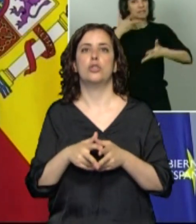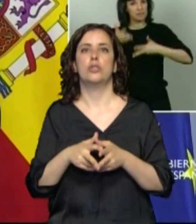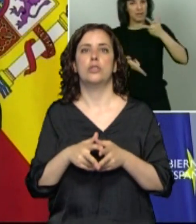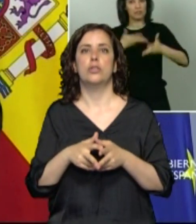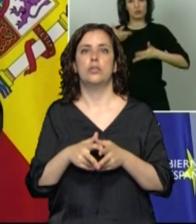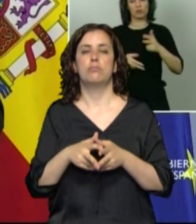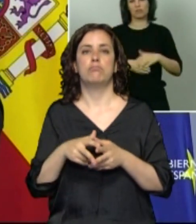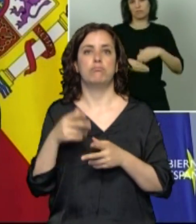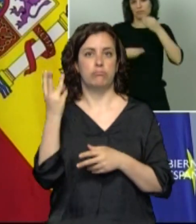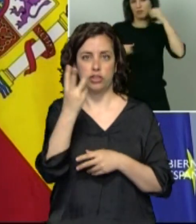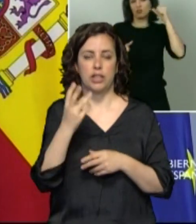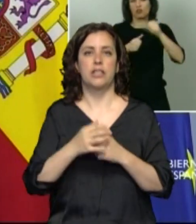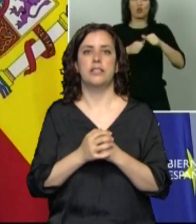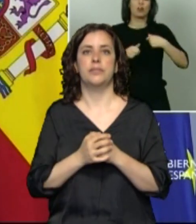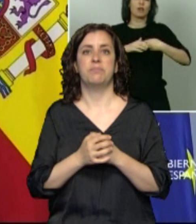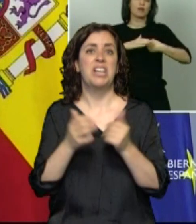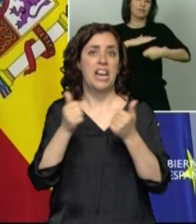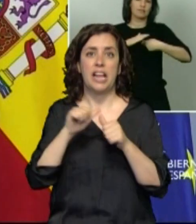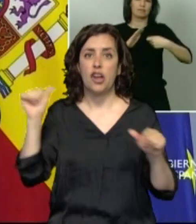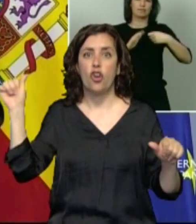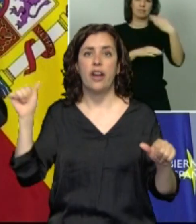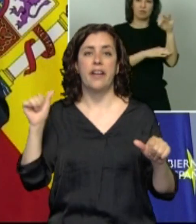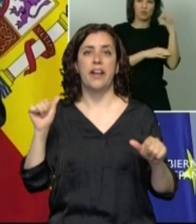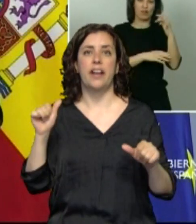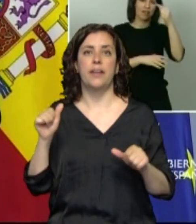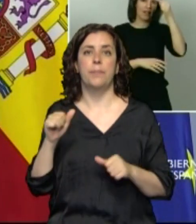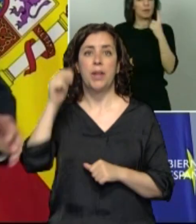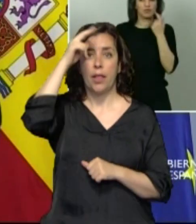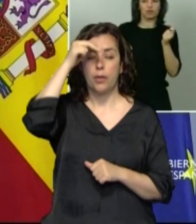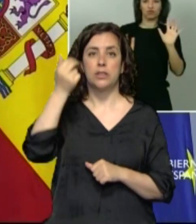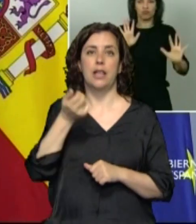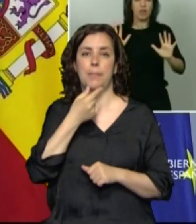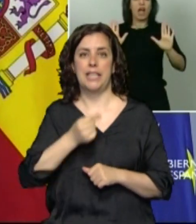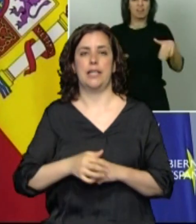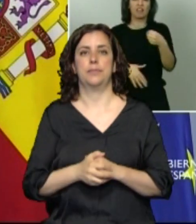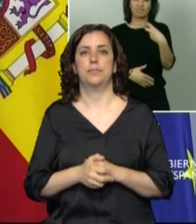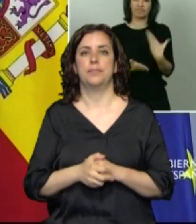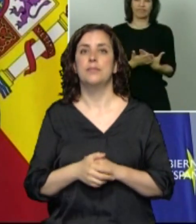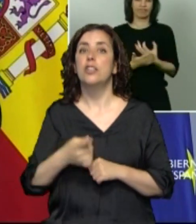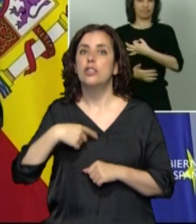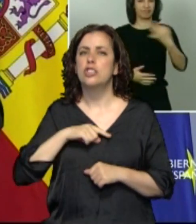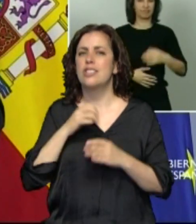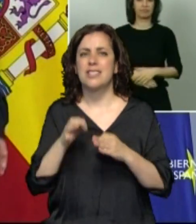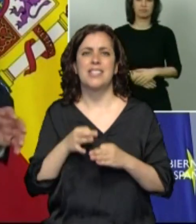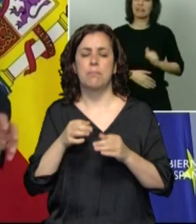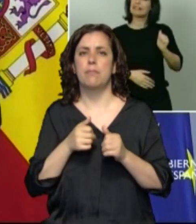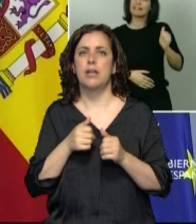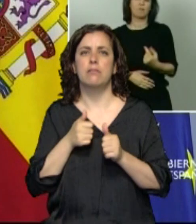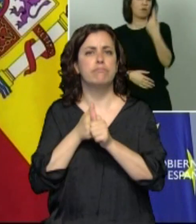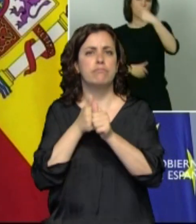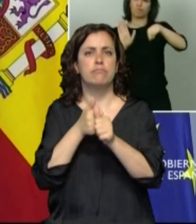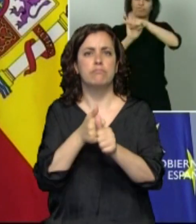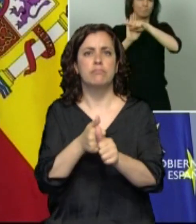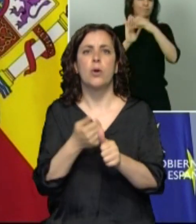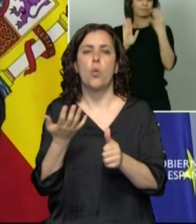Guipúzcoa, Vizcaya y Álava, La Rioja y las ciudades autónomas de Ceuta y Medilla. Nos hemos guiado siempre por una máxima, que cada paso que demos